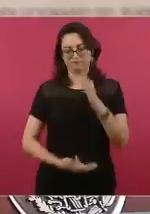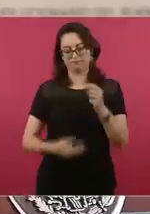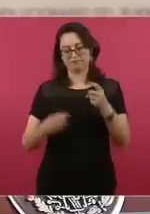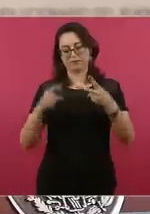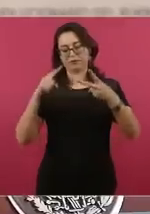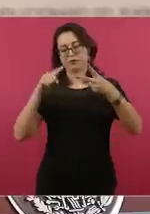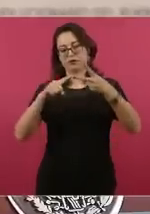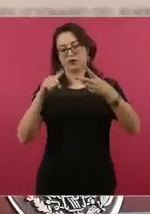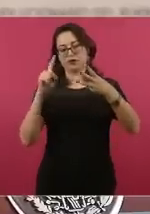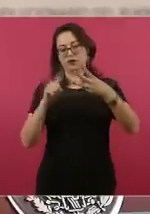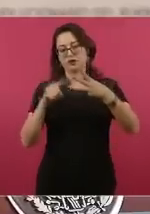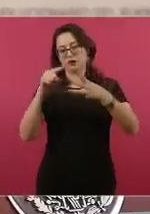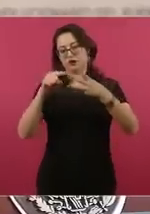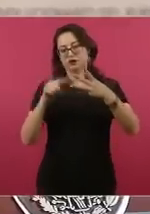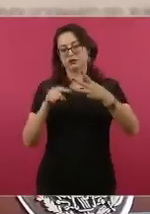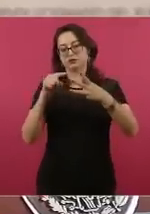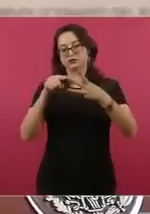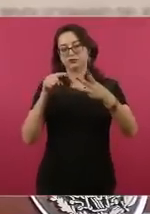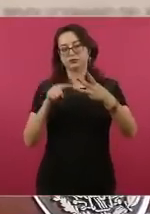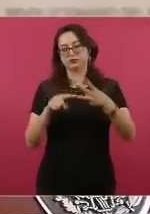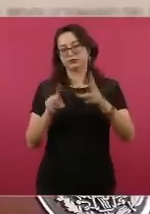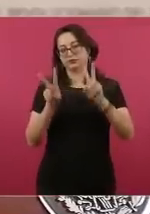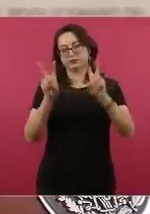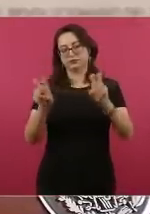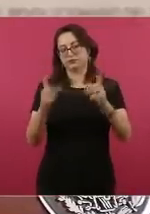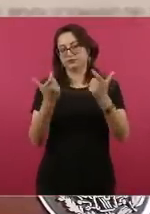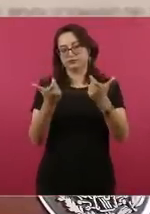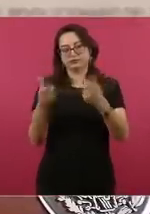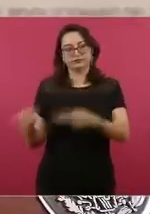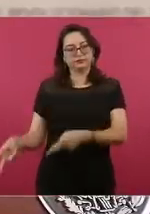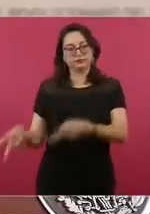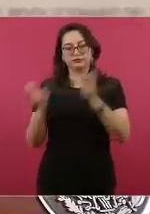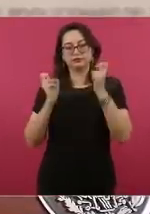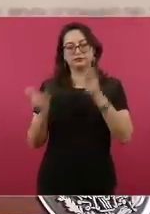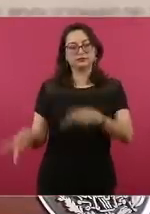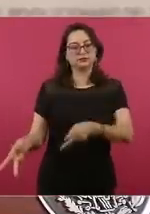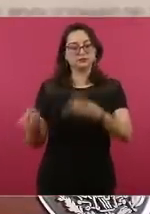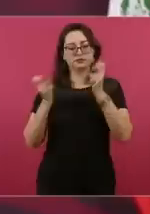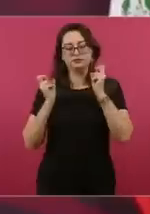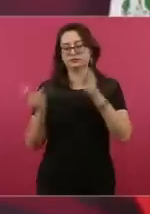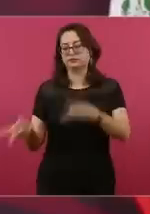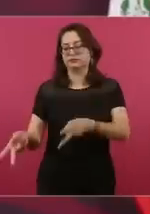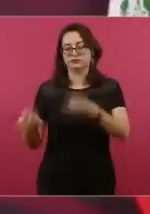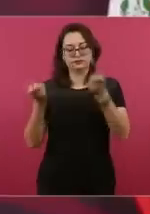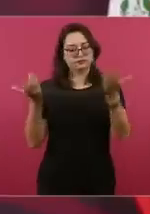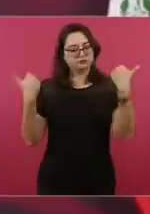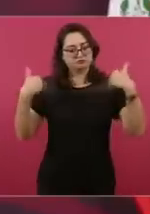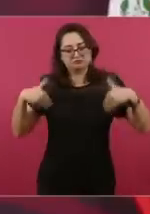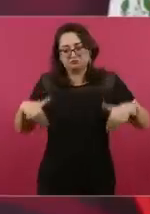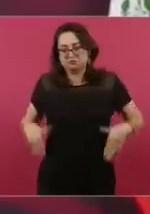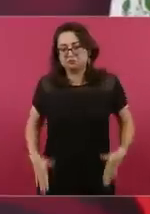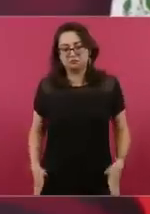es todo el dinero de